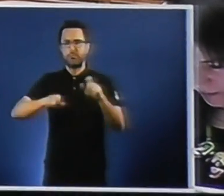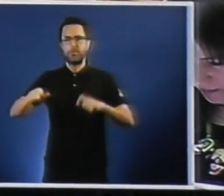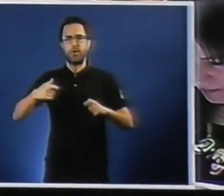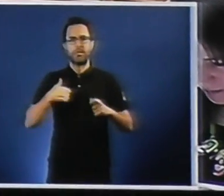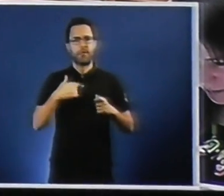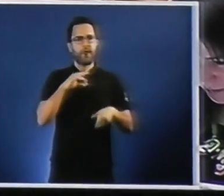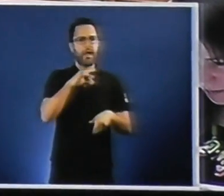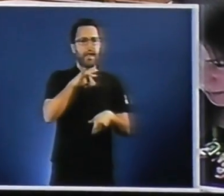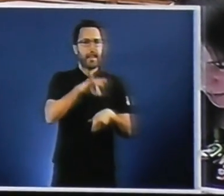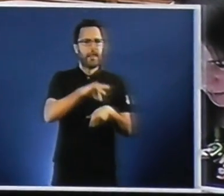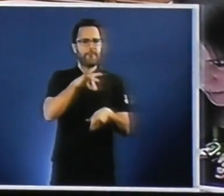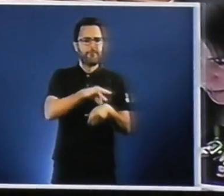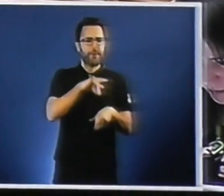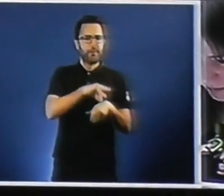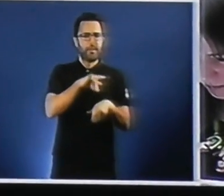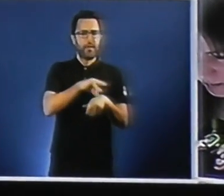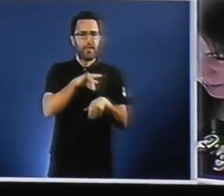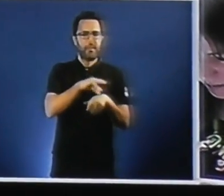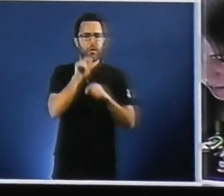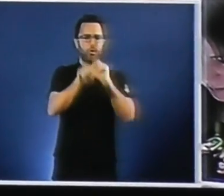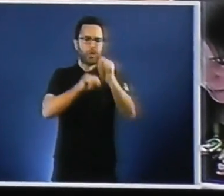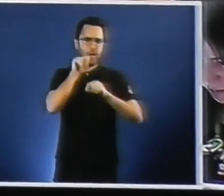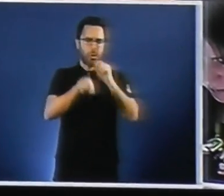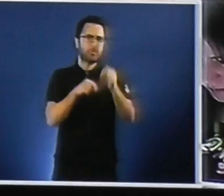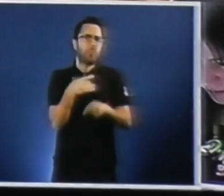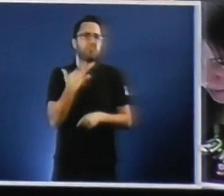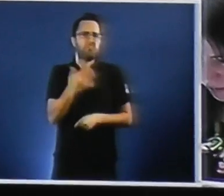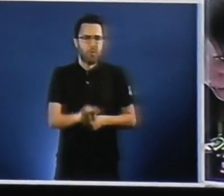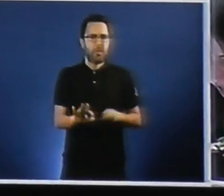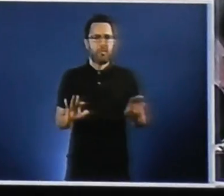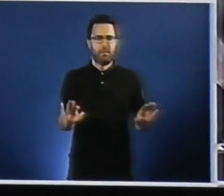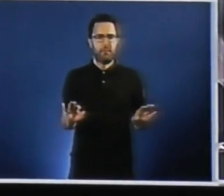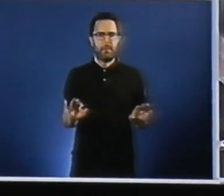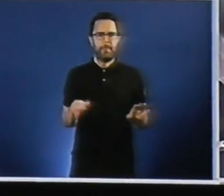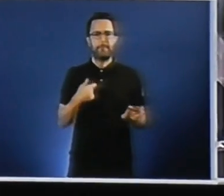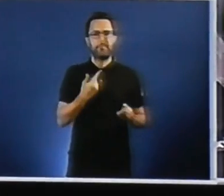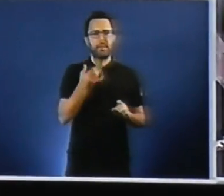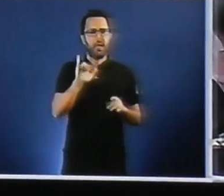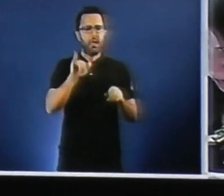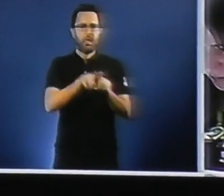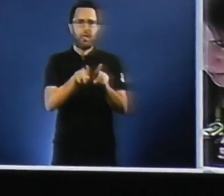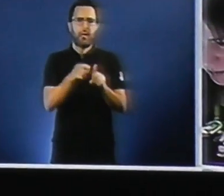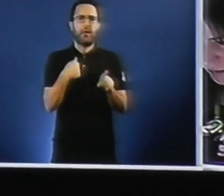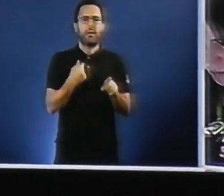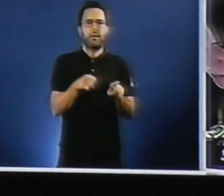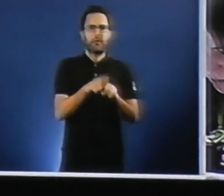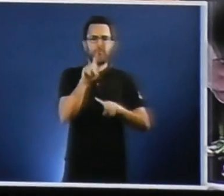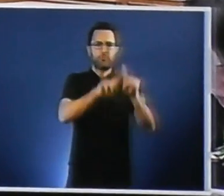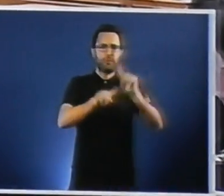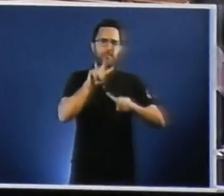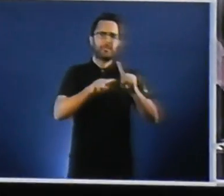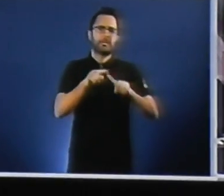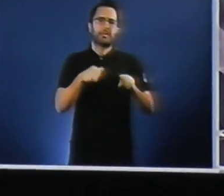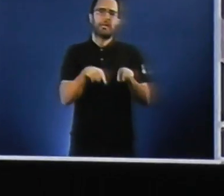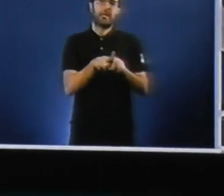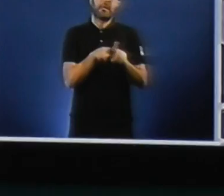de enfermedade que pode contagiar as temos carencias ou problemas severos de bañeras hidráulicas insisto,